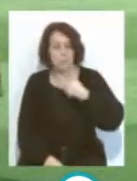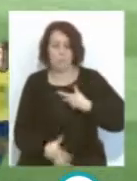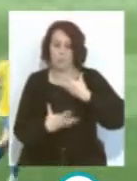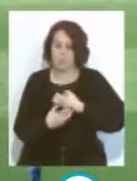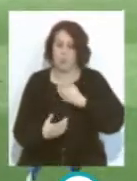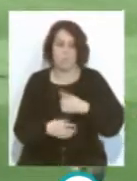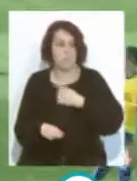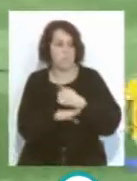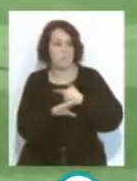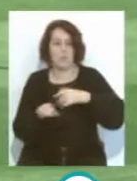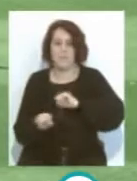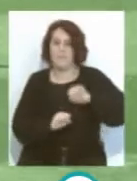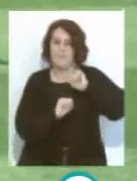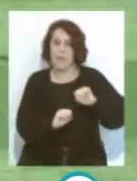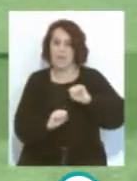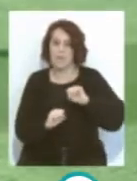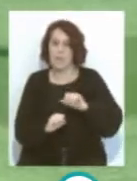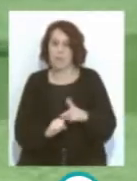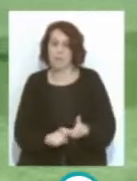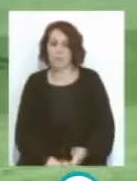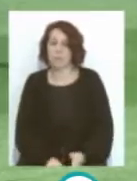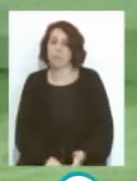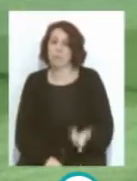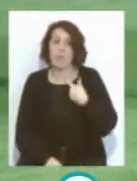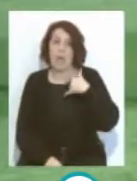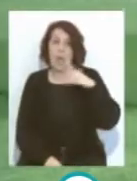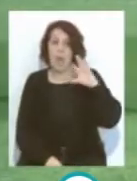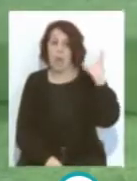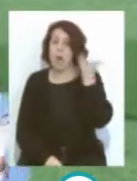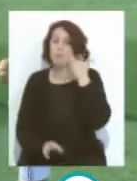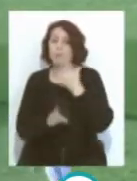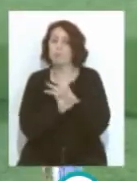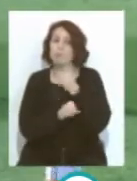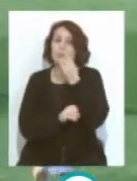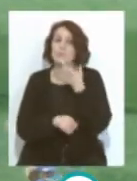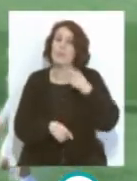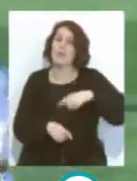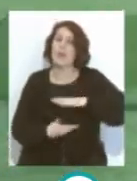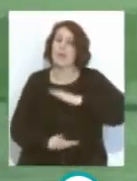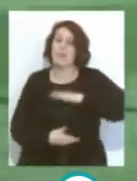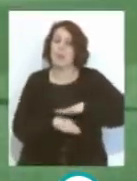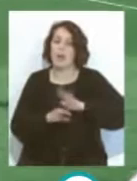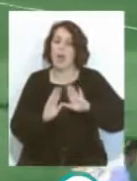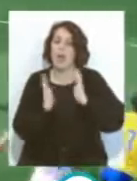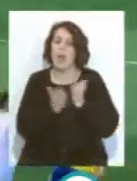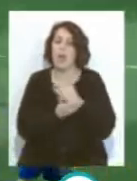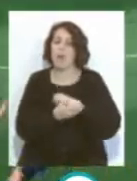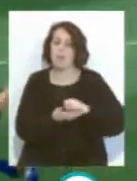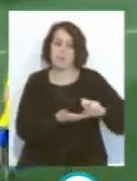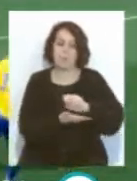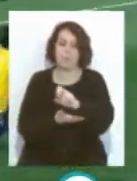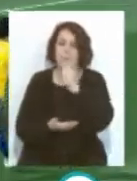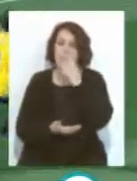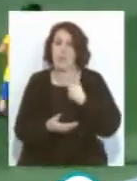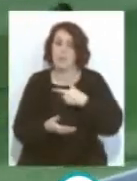mandando también en defensa, muy buen jugador aéreo, y también con capacidad para salir con el balón jugado. O sea, que responde al